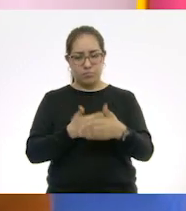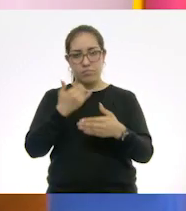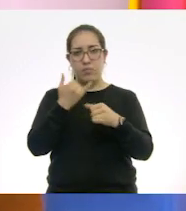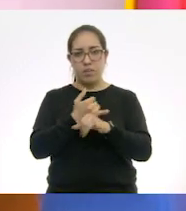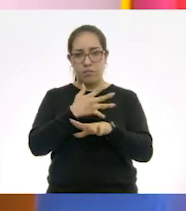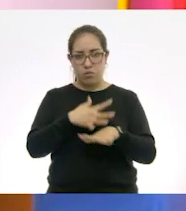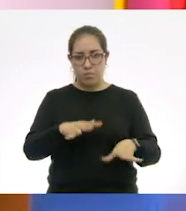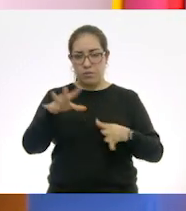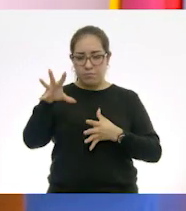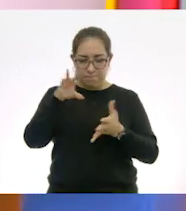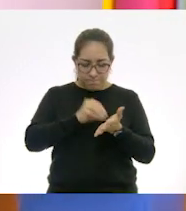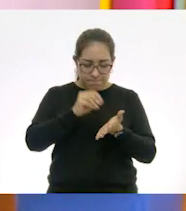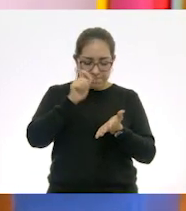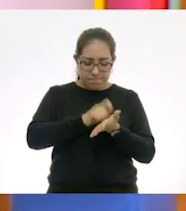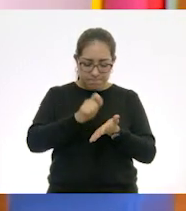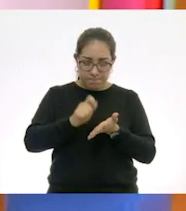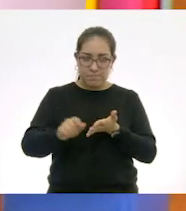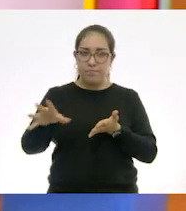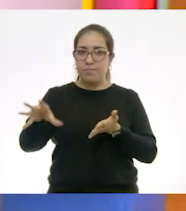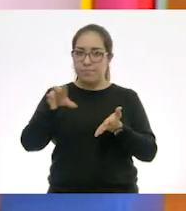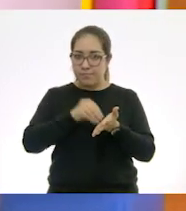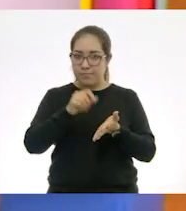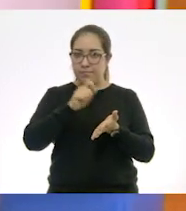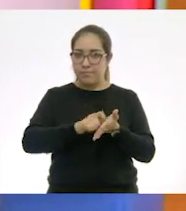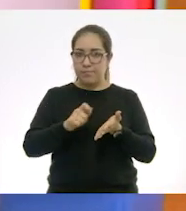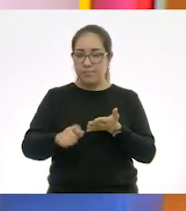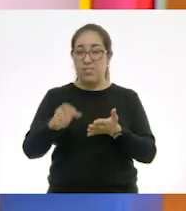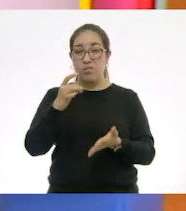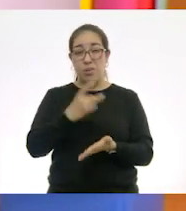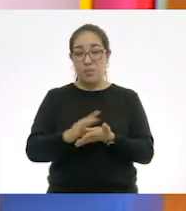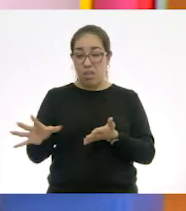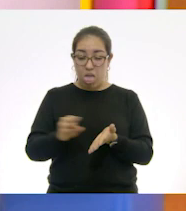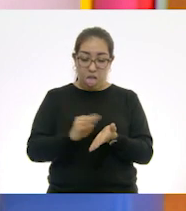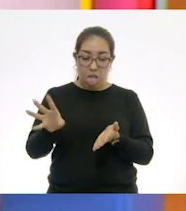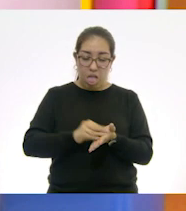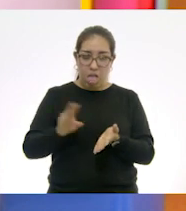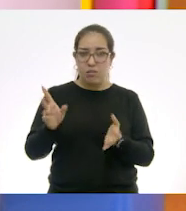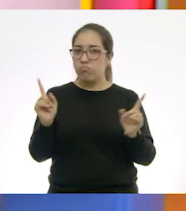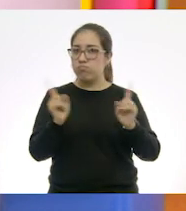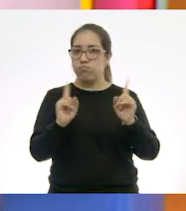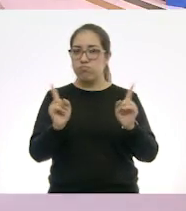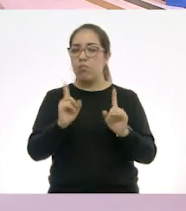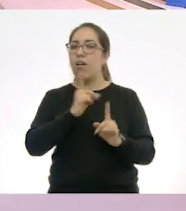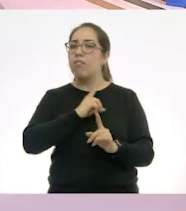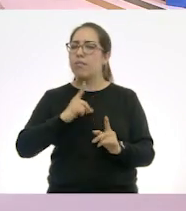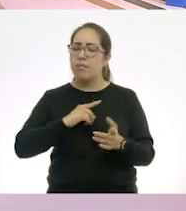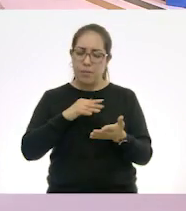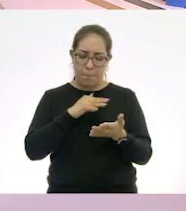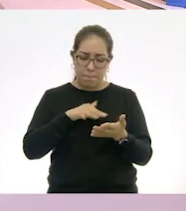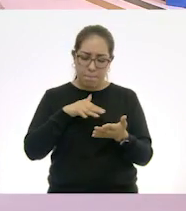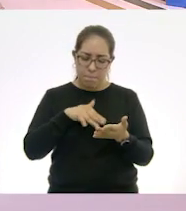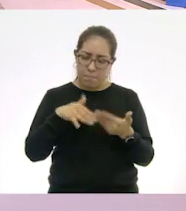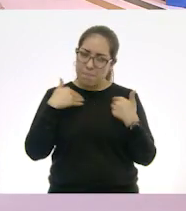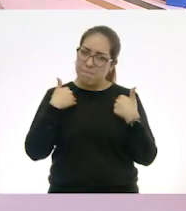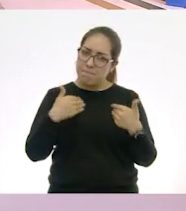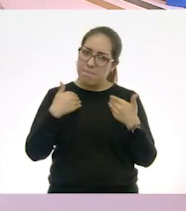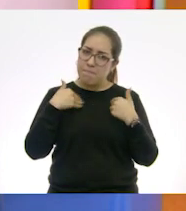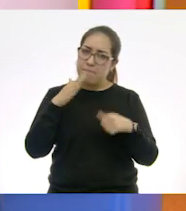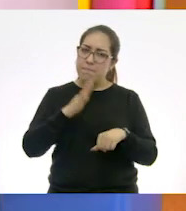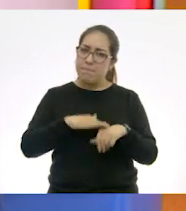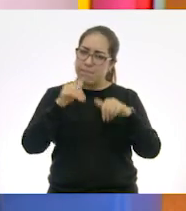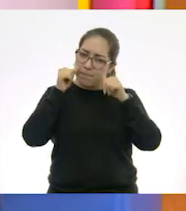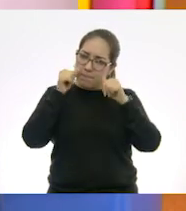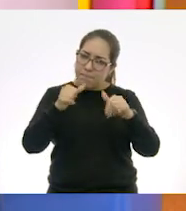porque la tenemos que seleccionar. No es leer y copiar nada más, sino entender la información y poner muy